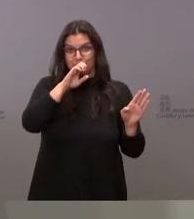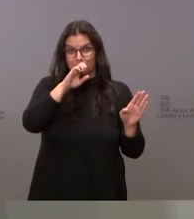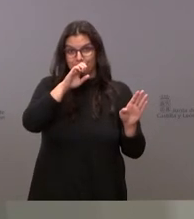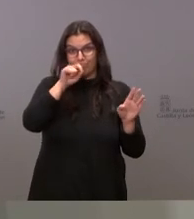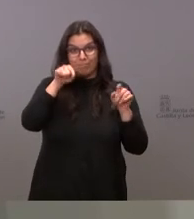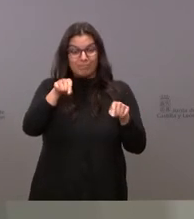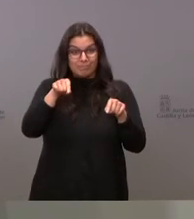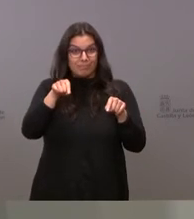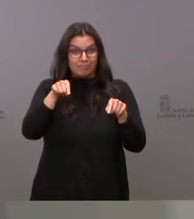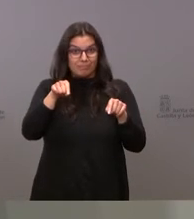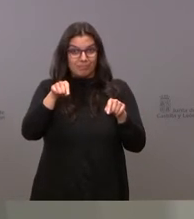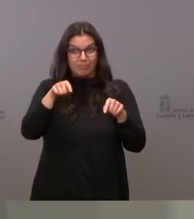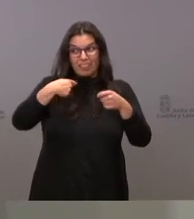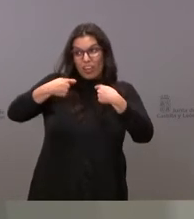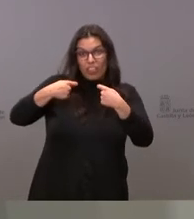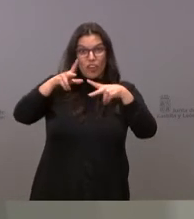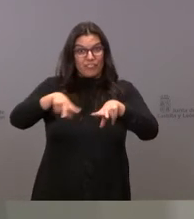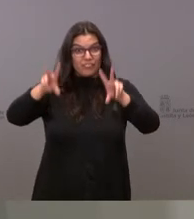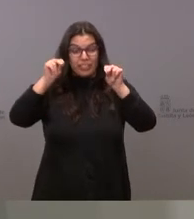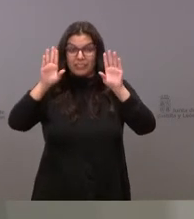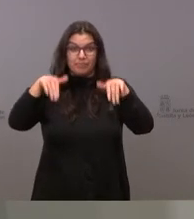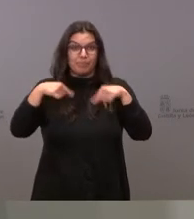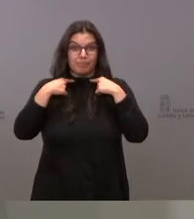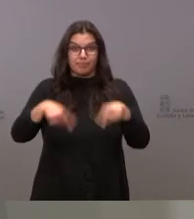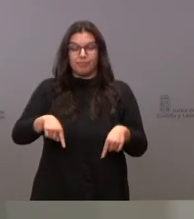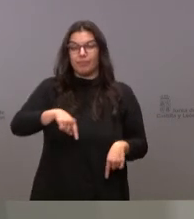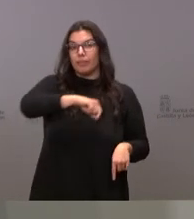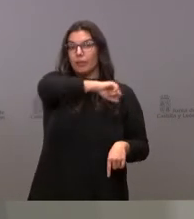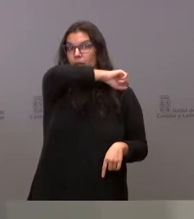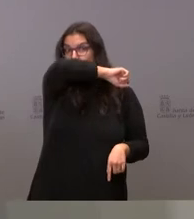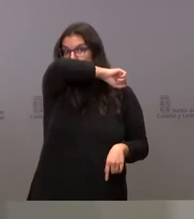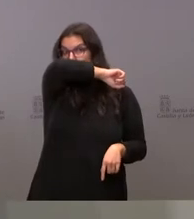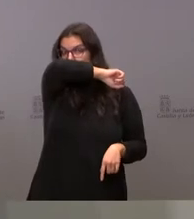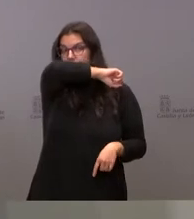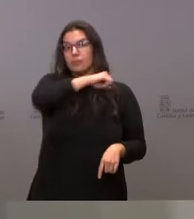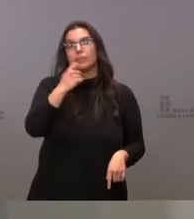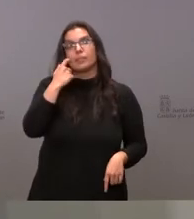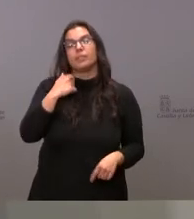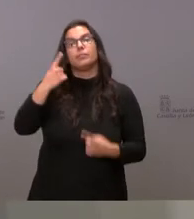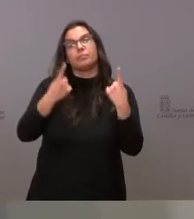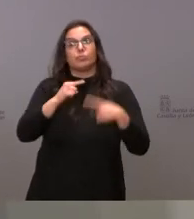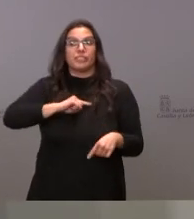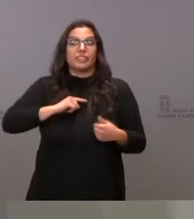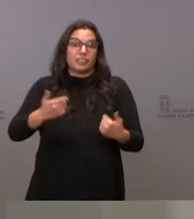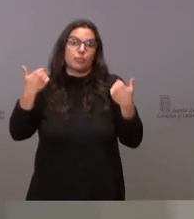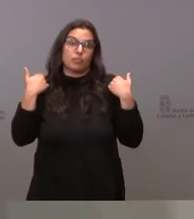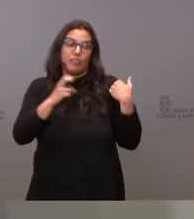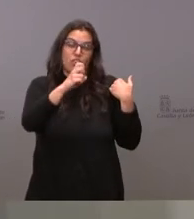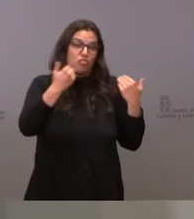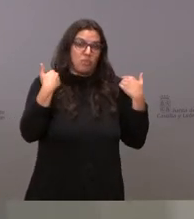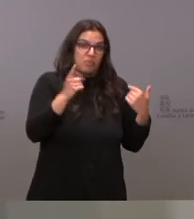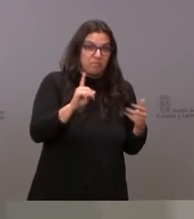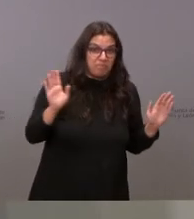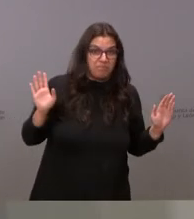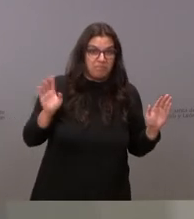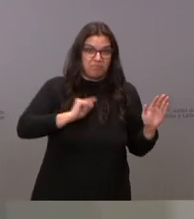fracasó y de la cual nosotros algunos nos sentimos más responsables que otros. Yo ya dije en su momento lo que pensaba de esto,